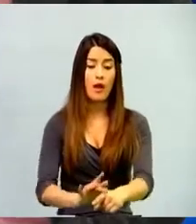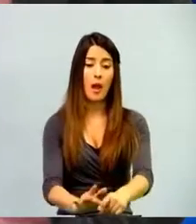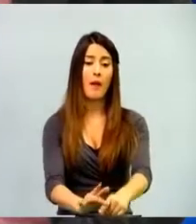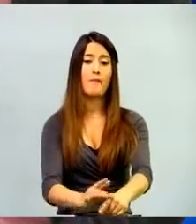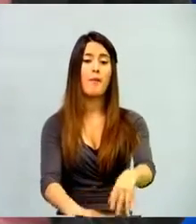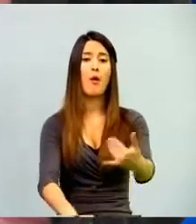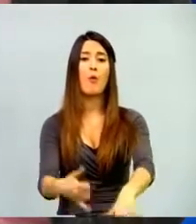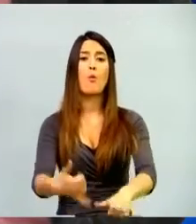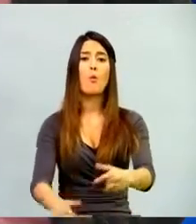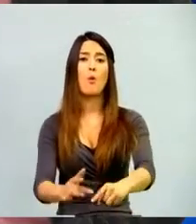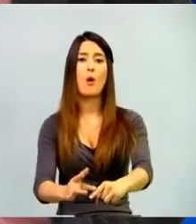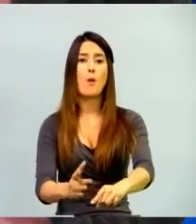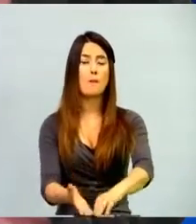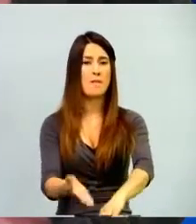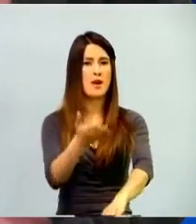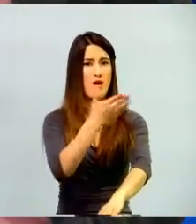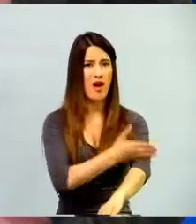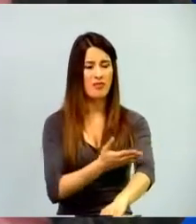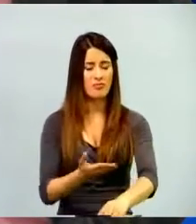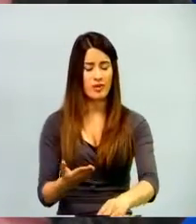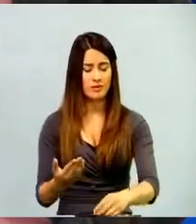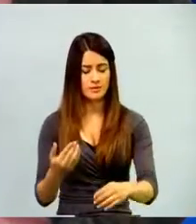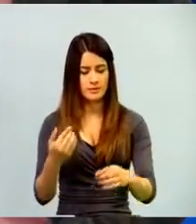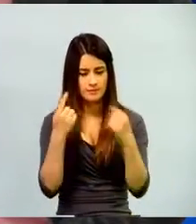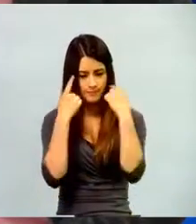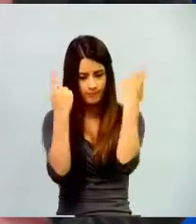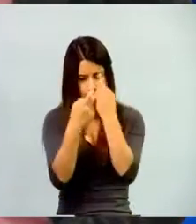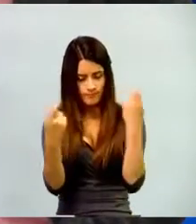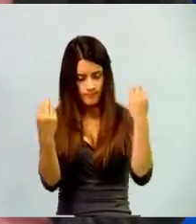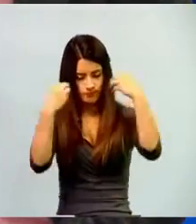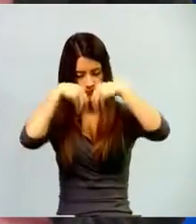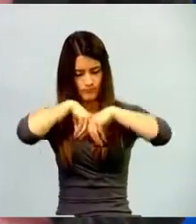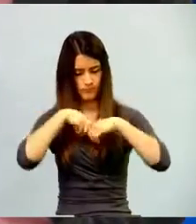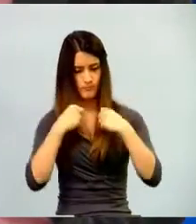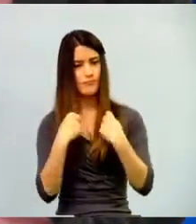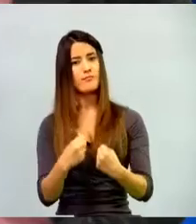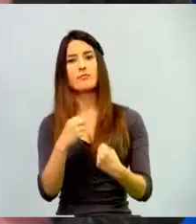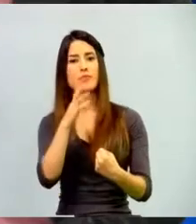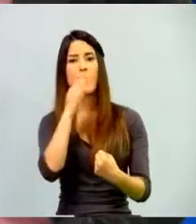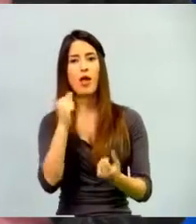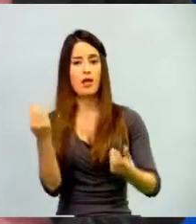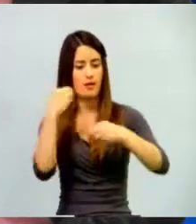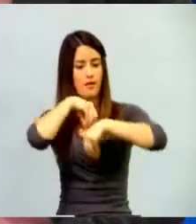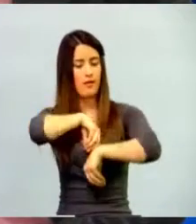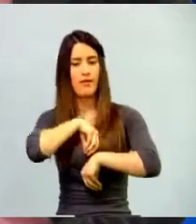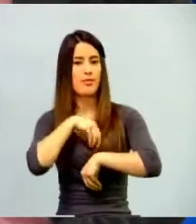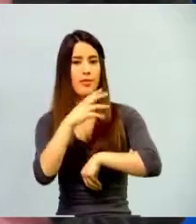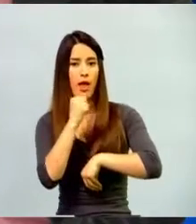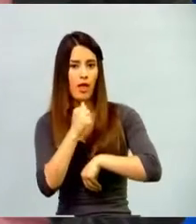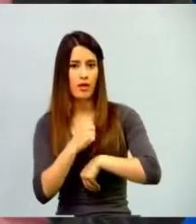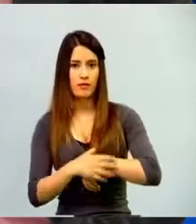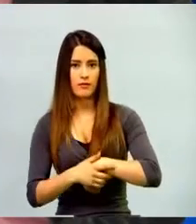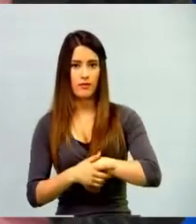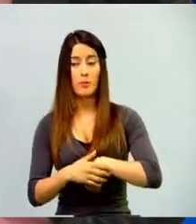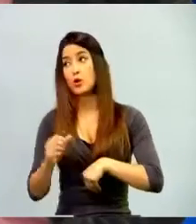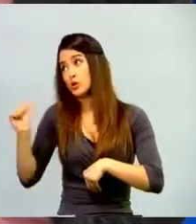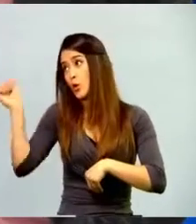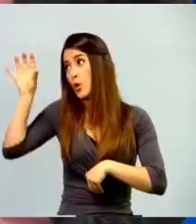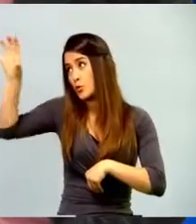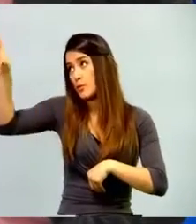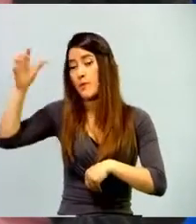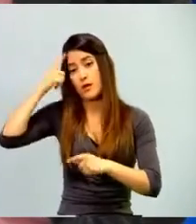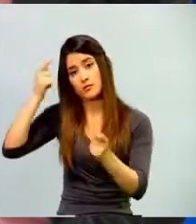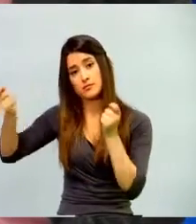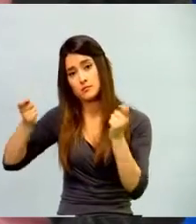las acepta, no las adopta. Porque el libro está en que de pronto la metodología puede ser muy buena, pero el